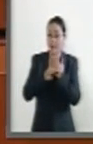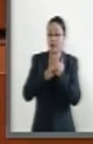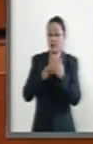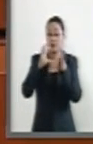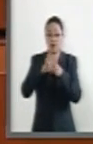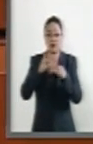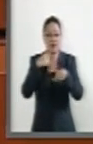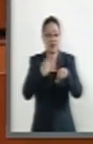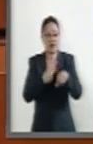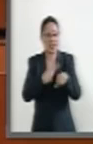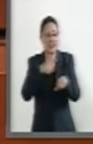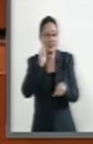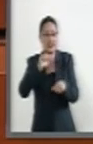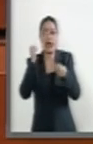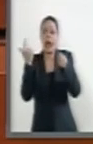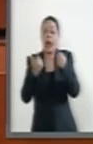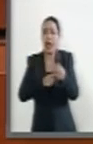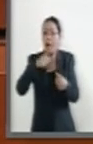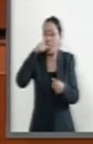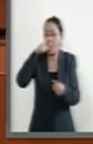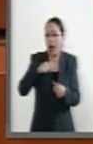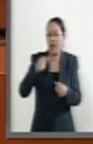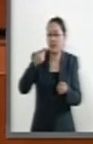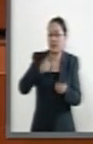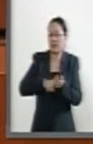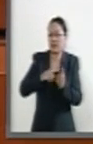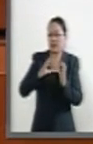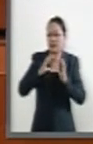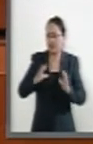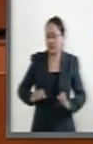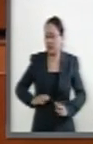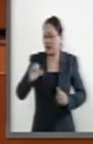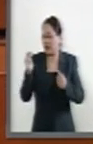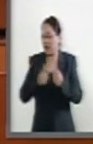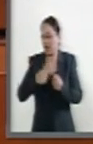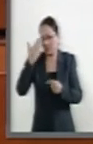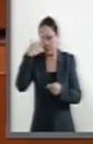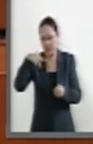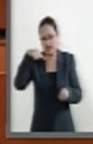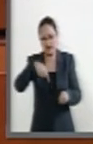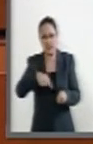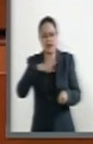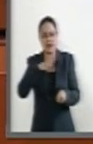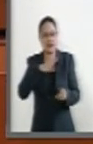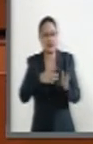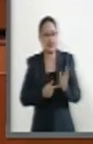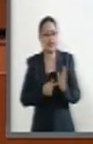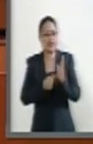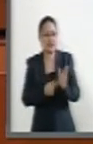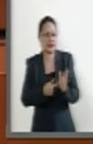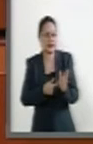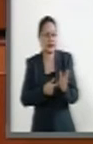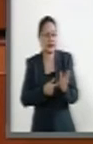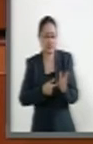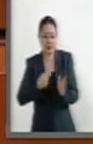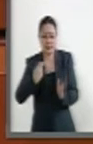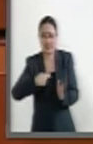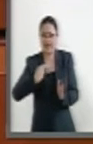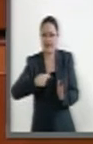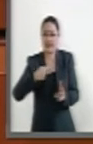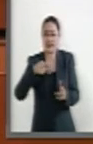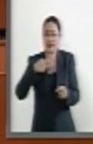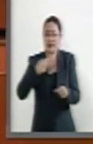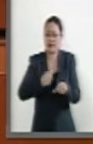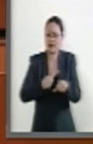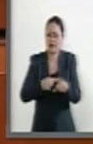alteración o desviación del estado físico por causas conocidas, manifestadas y signos característicos